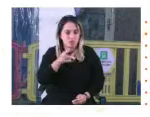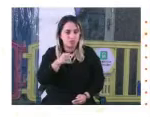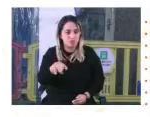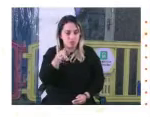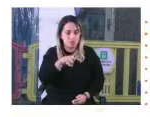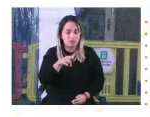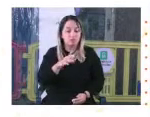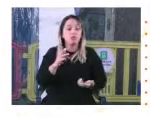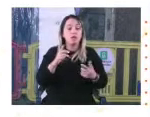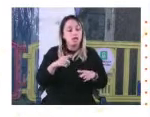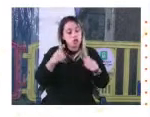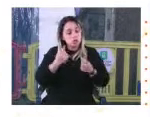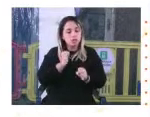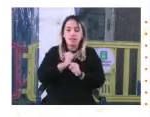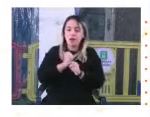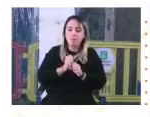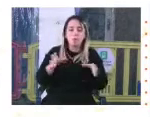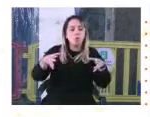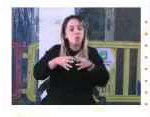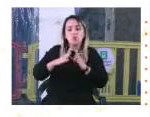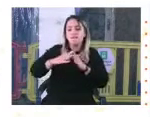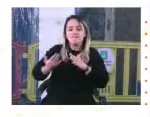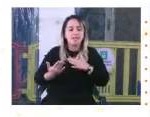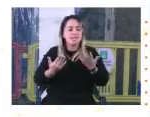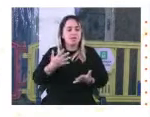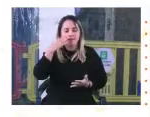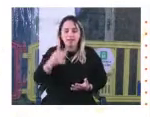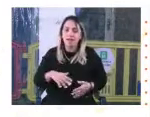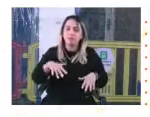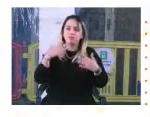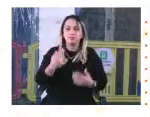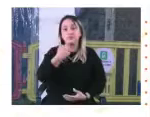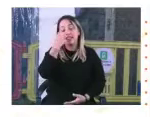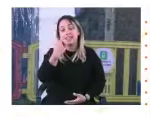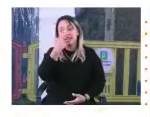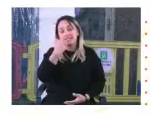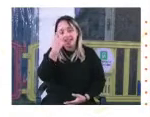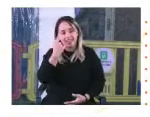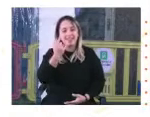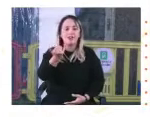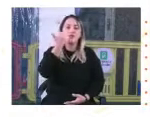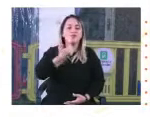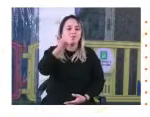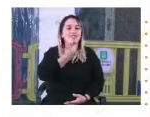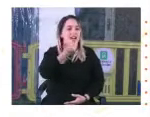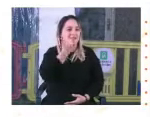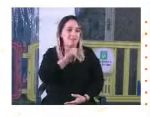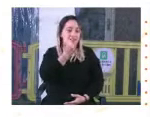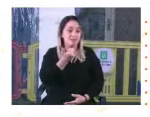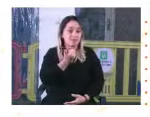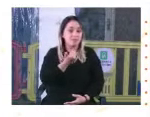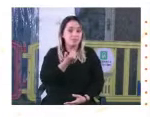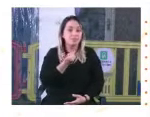trabajamos con los vecinos, y fue muy, muy interesante para nosotros los que nos contaban desde afuera